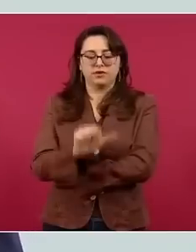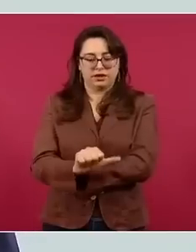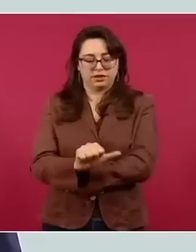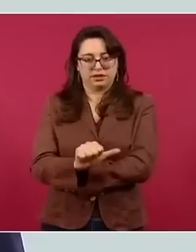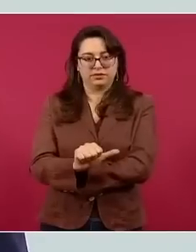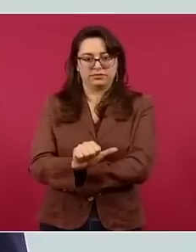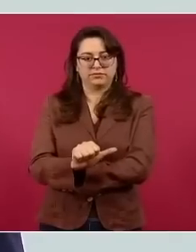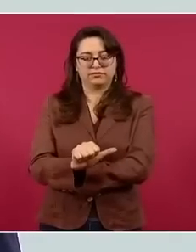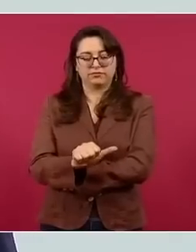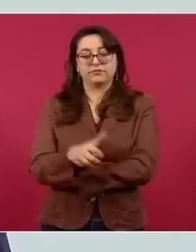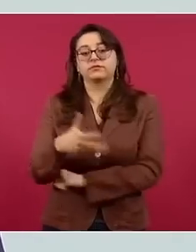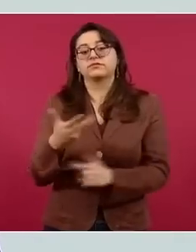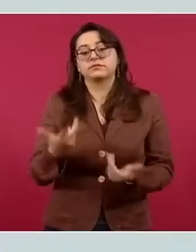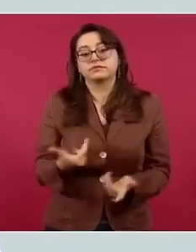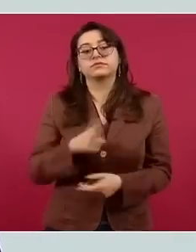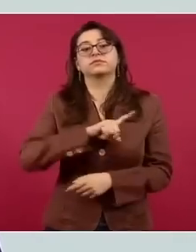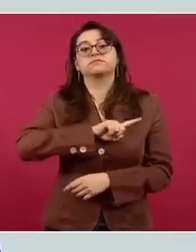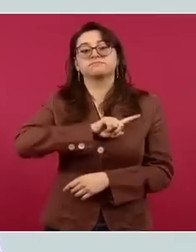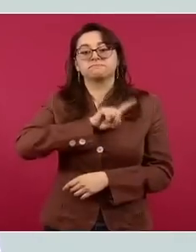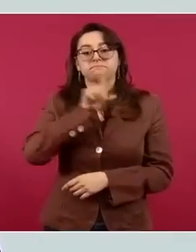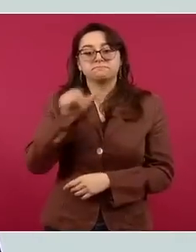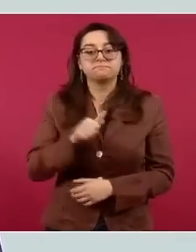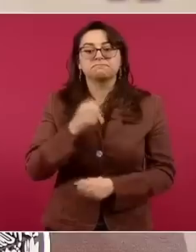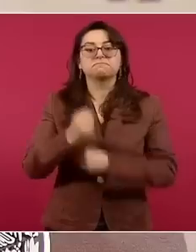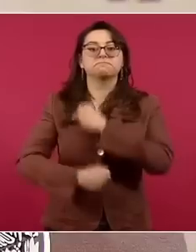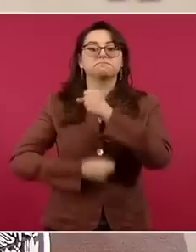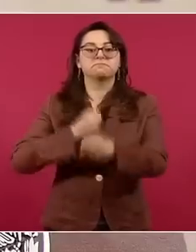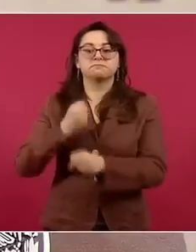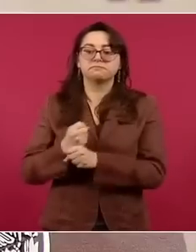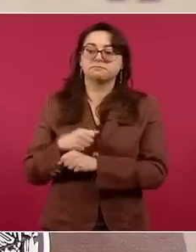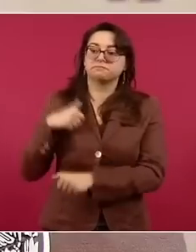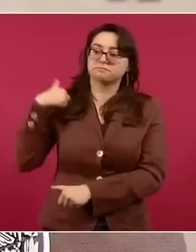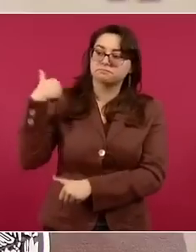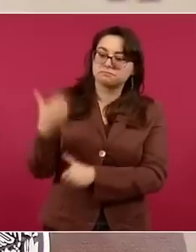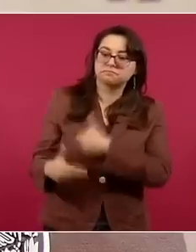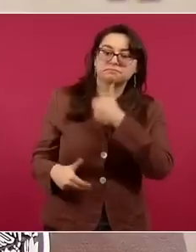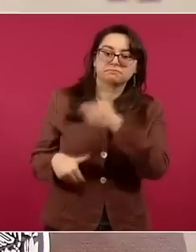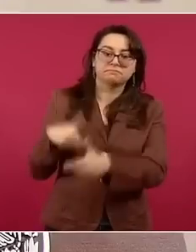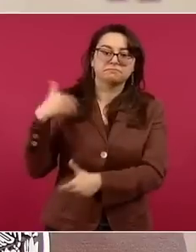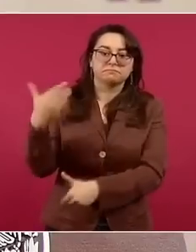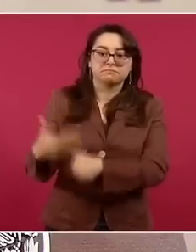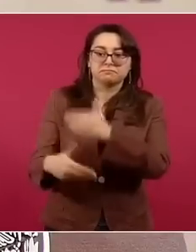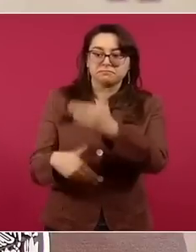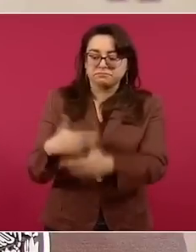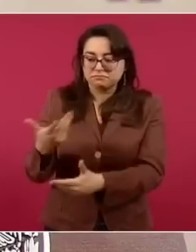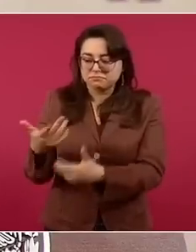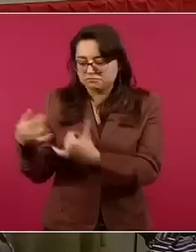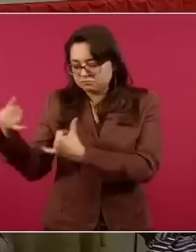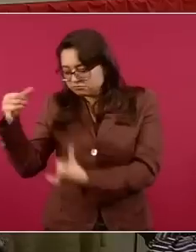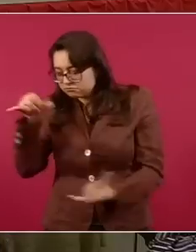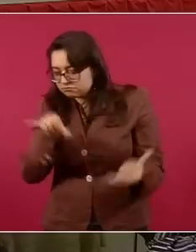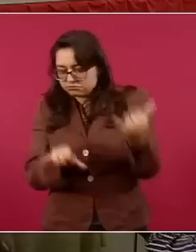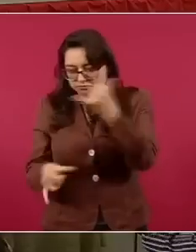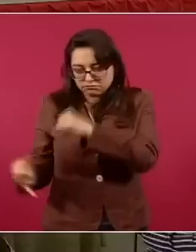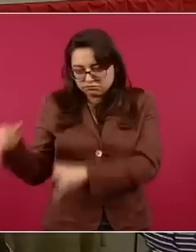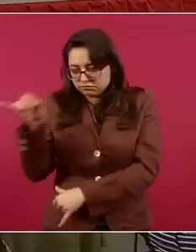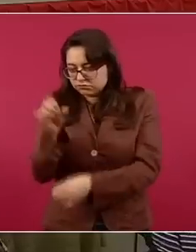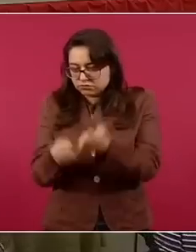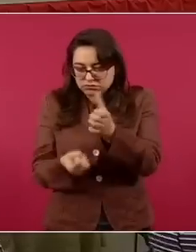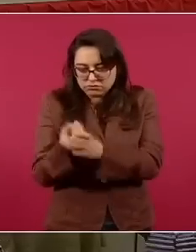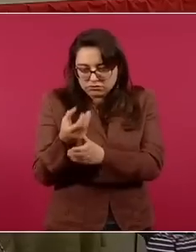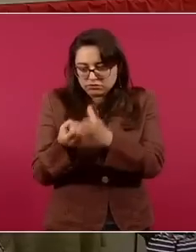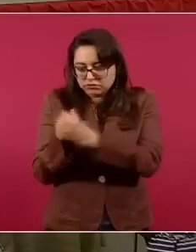ya no directamente derivadas del opio, de la goma de opio, sino ya de fabricación química. Y una de ellas es el fentanilo.